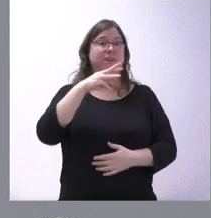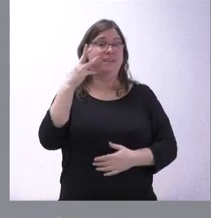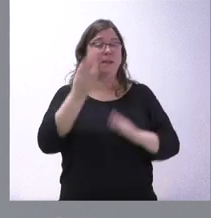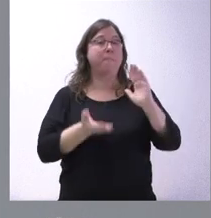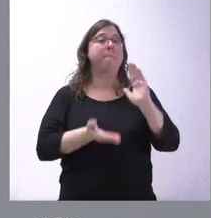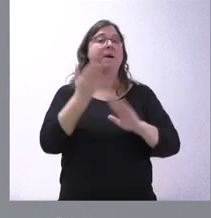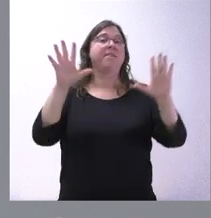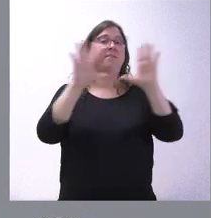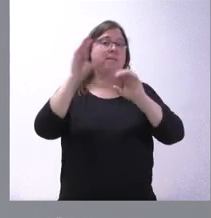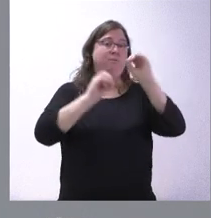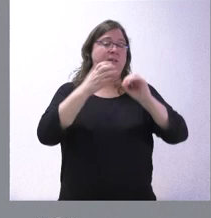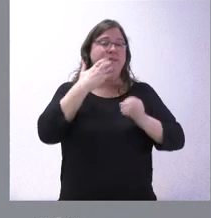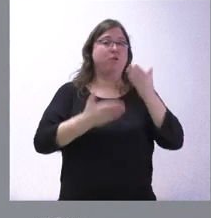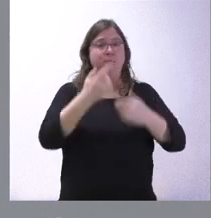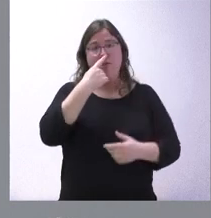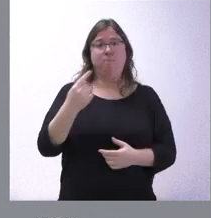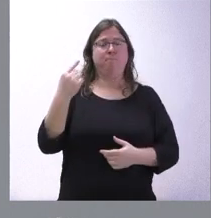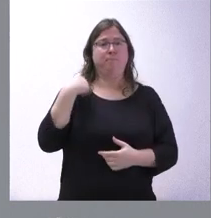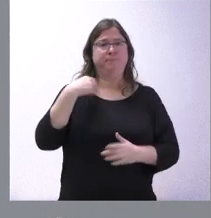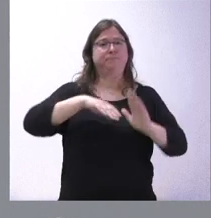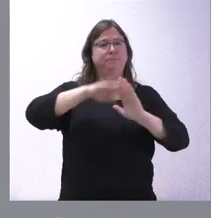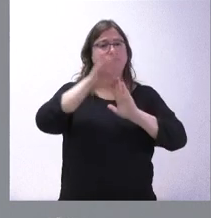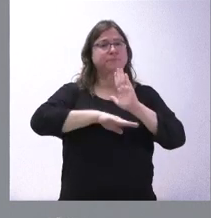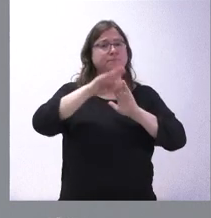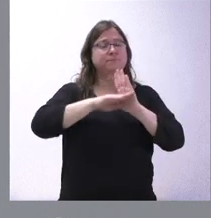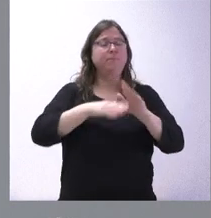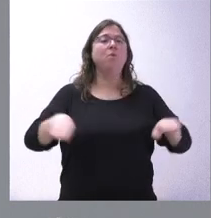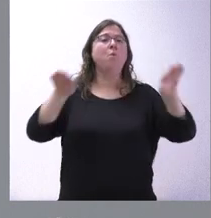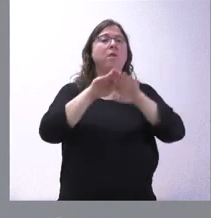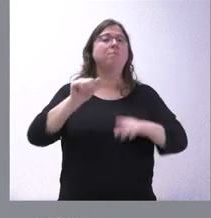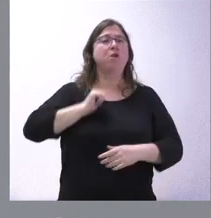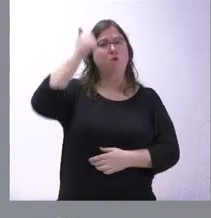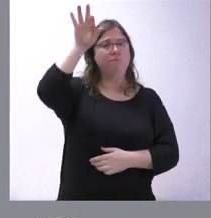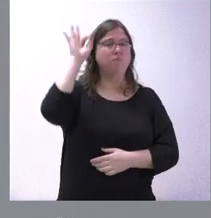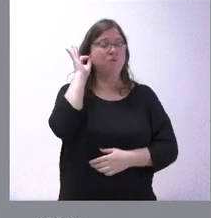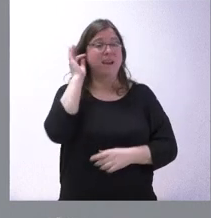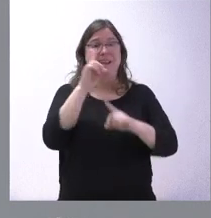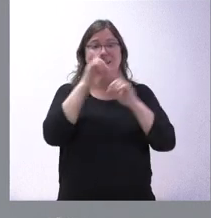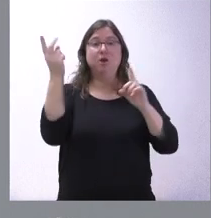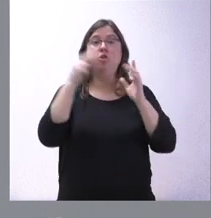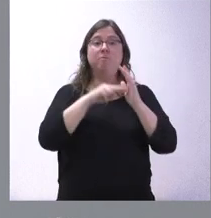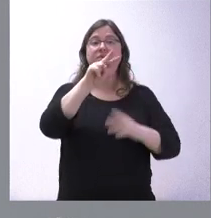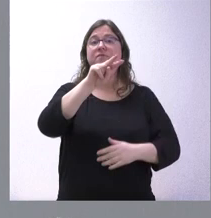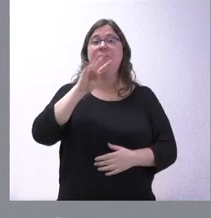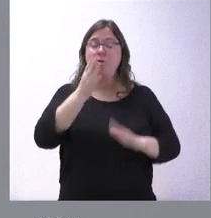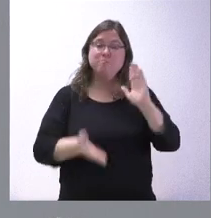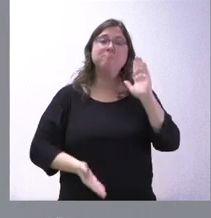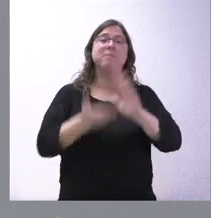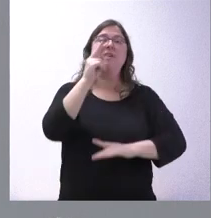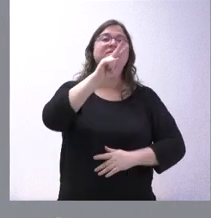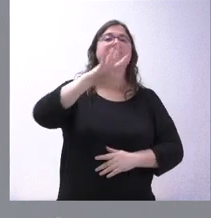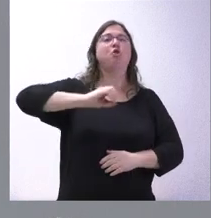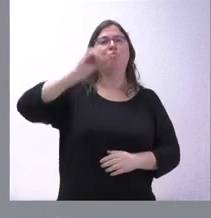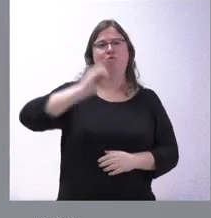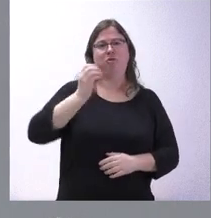% respecto al año anterior los programas de igualdad de oportunidades entre mujeres y hombres y este año 2024 se aumentan un 25%